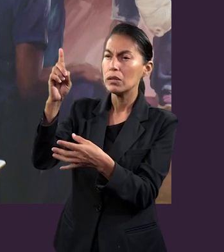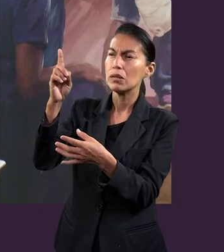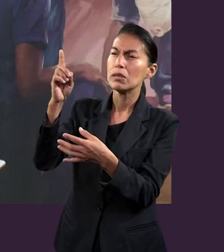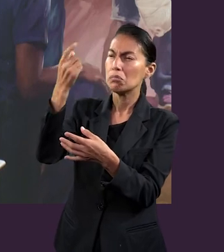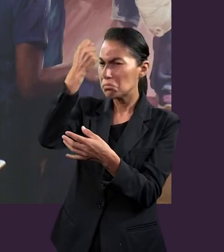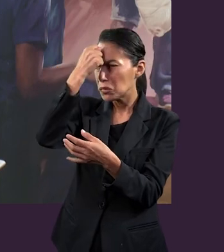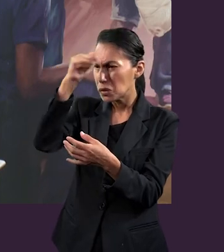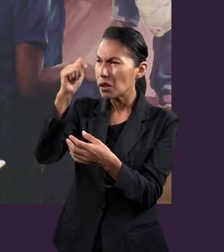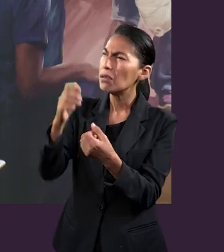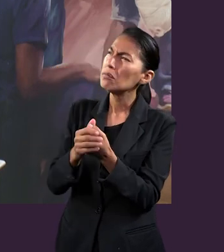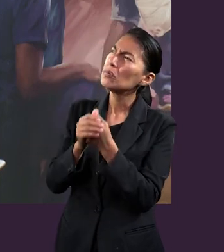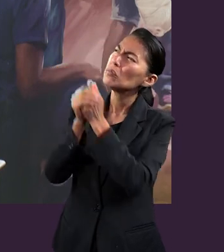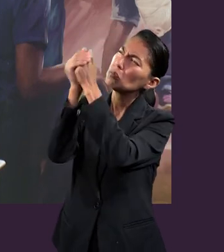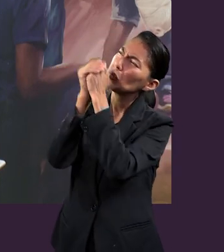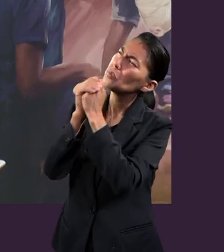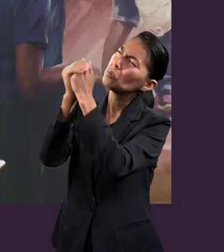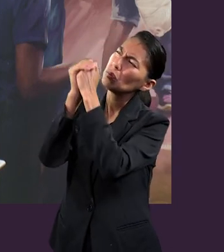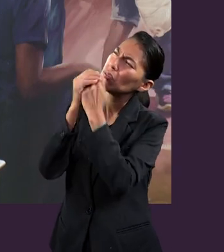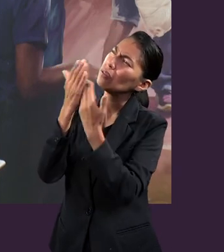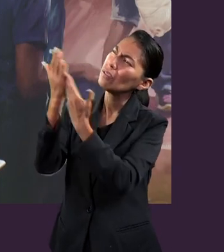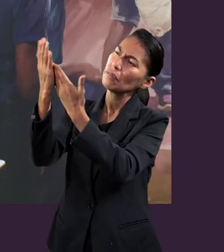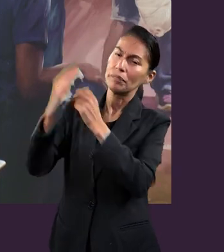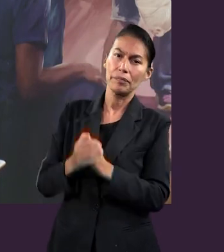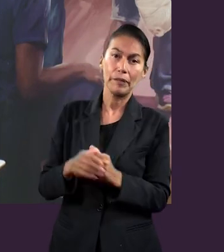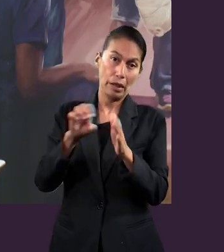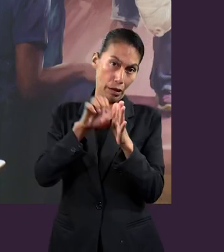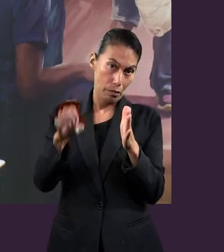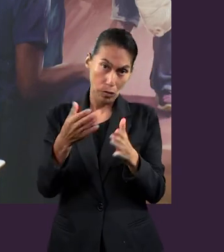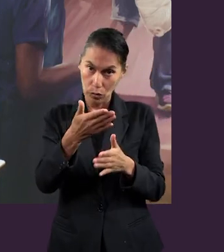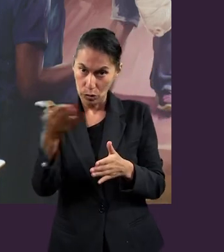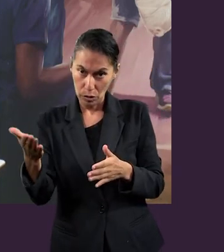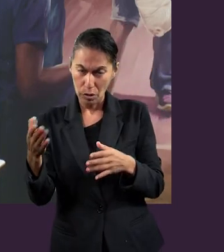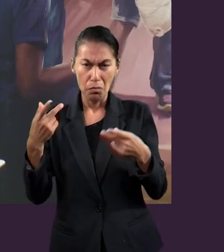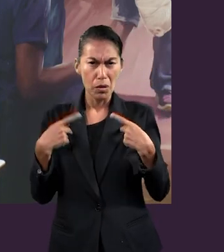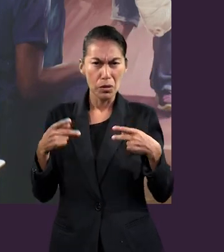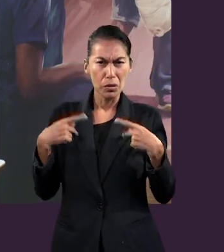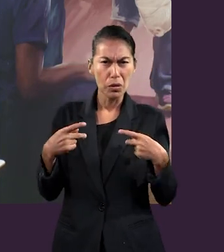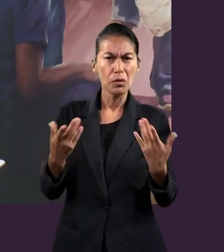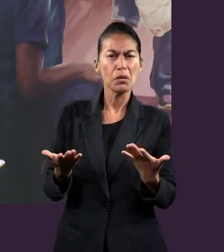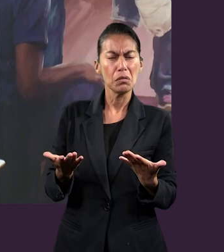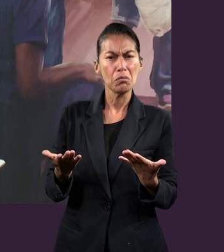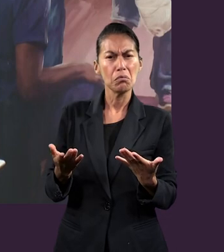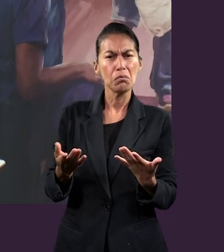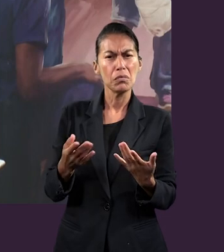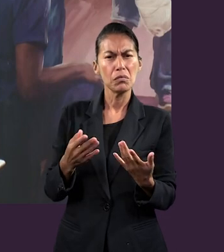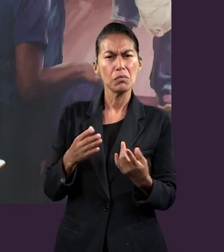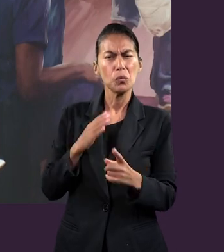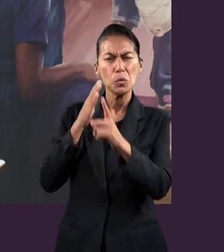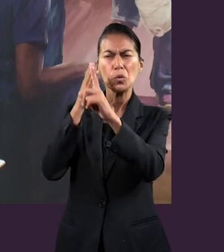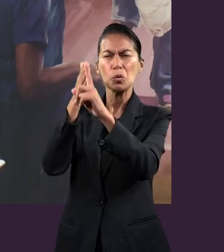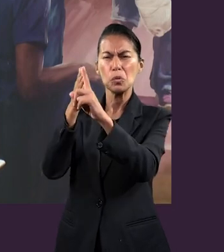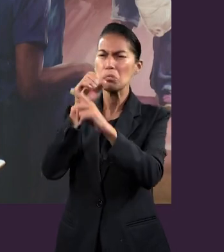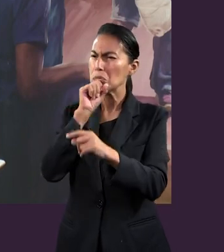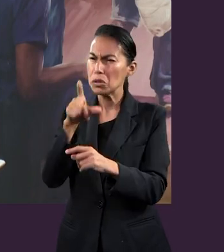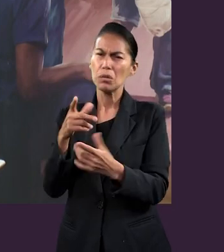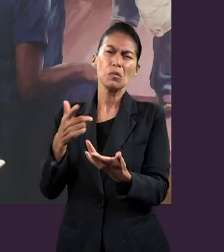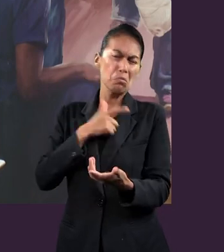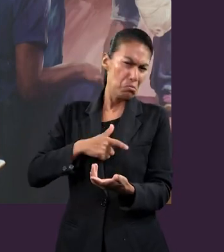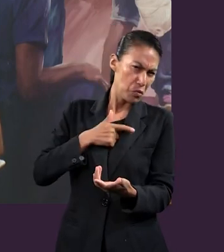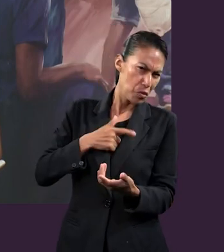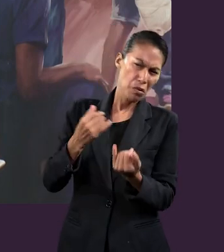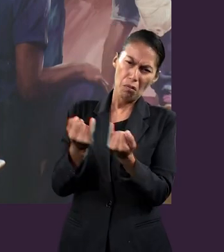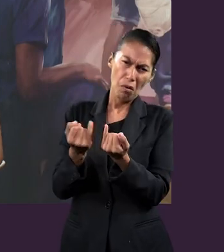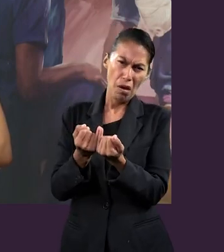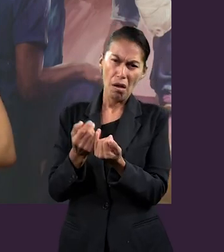fortalecer, por ejemplo, pues usted en su caso, que se junta con personas que tienen los mismos gustos que usted y usted también